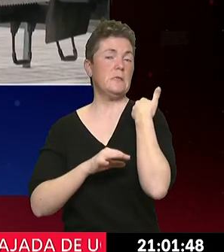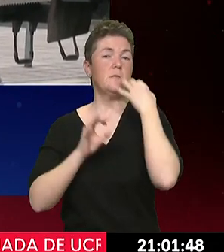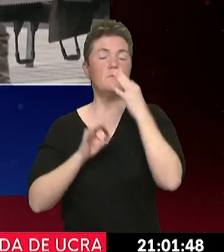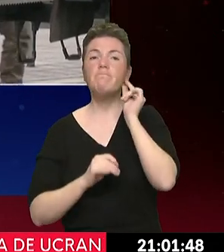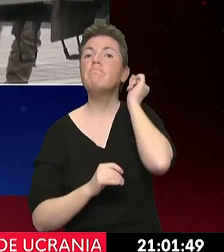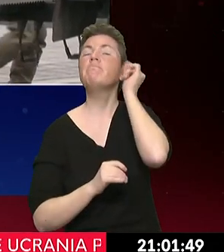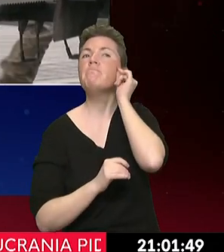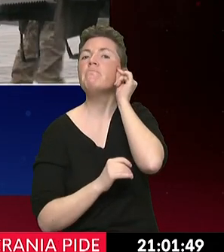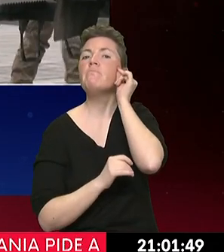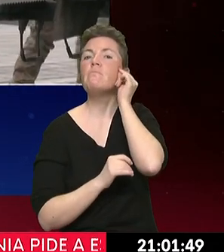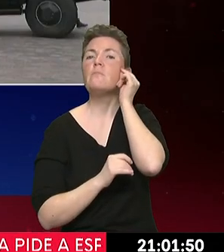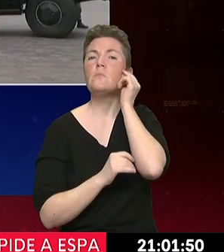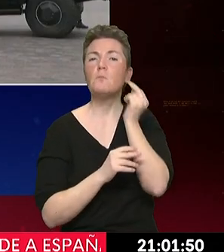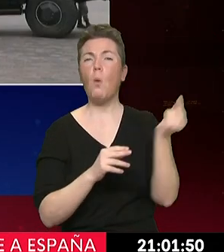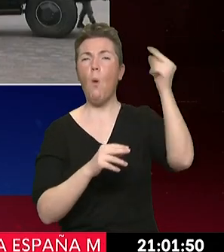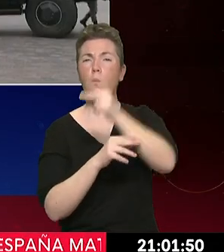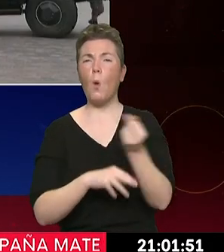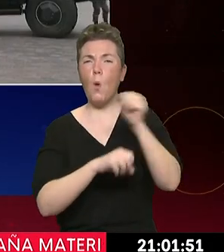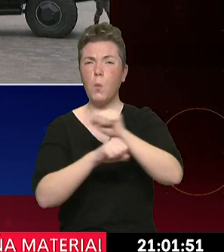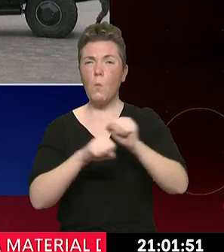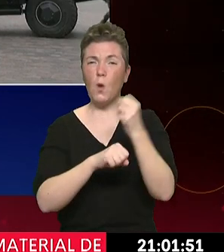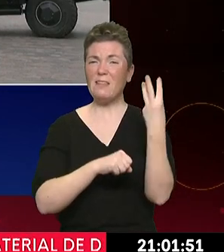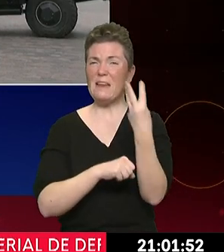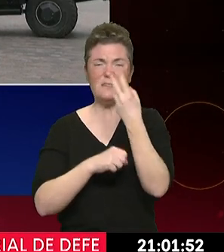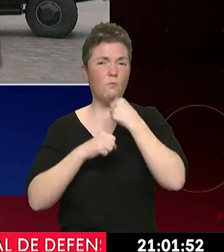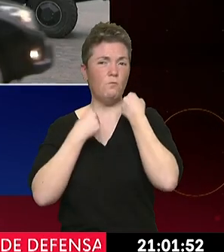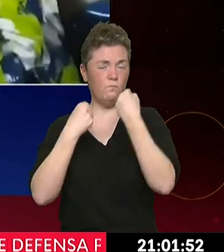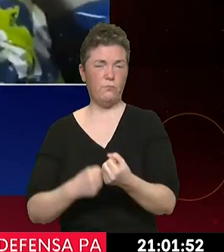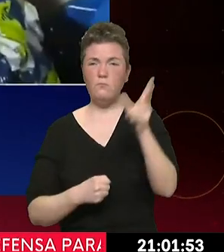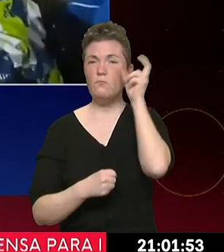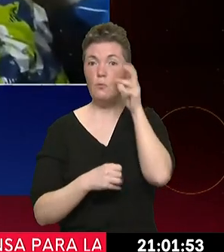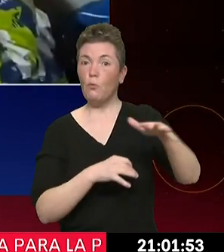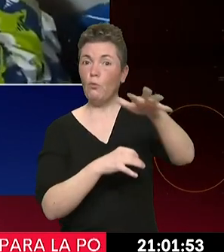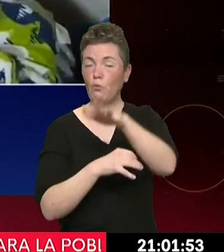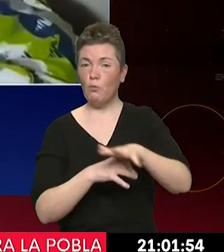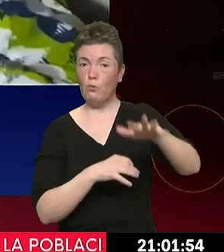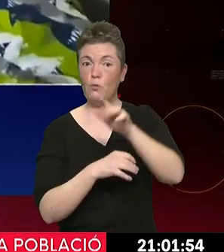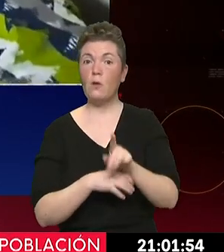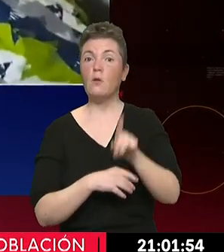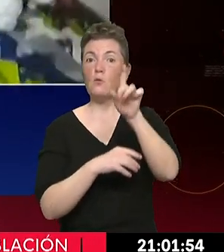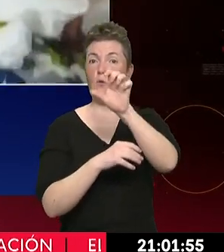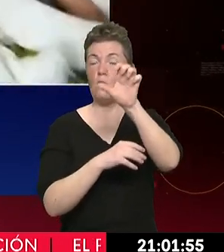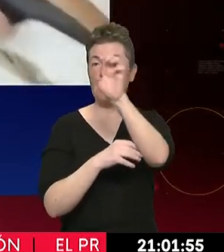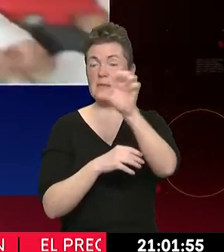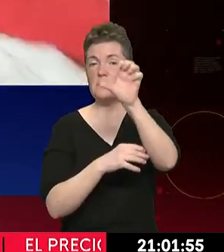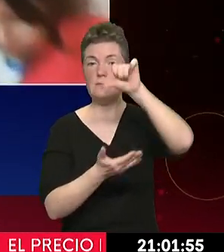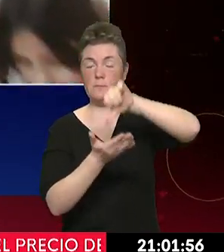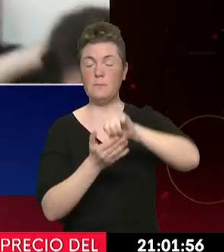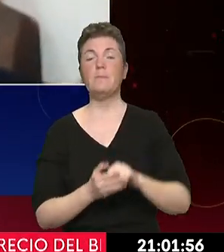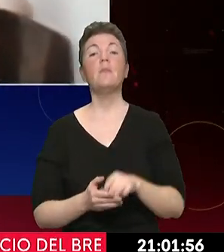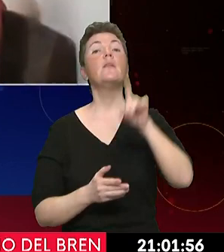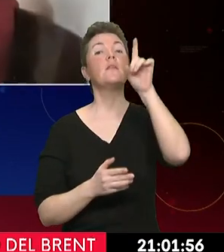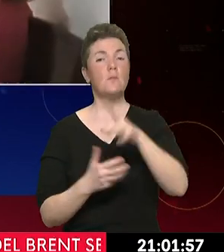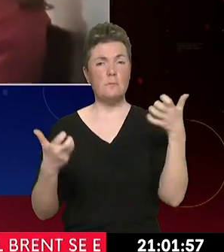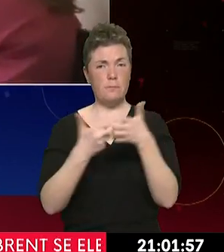hemos escuchado dos series de tres fuertes detonaciones, cada una procedentes de la zona del noroeste de la capital. También